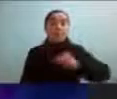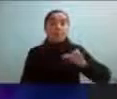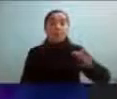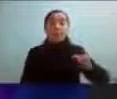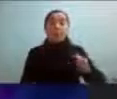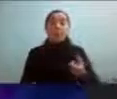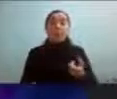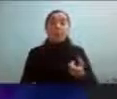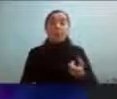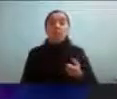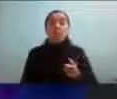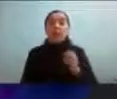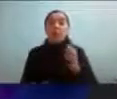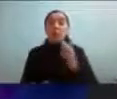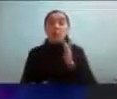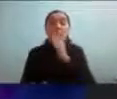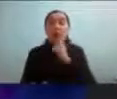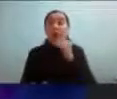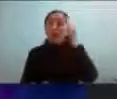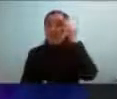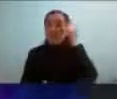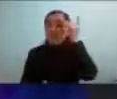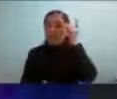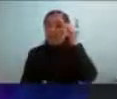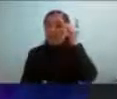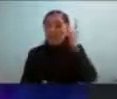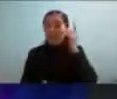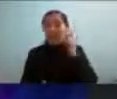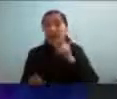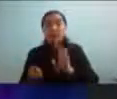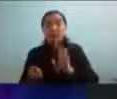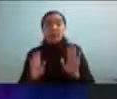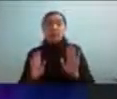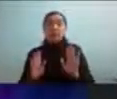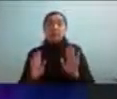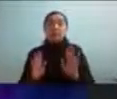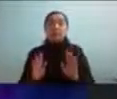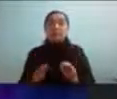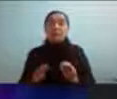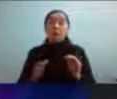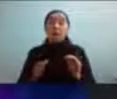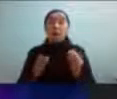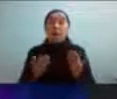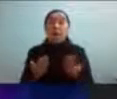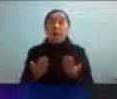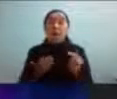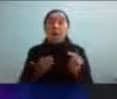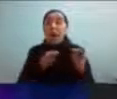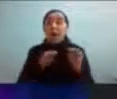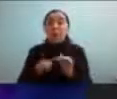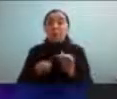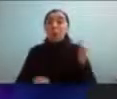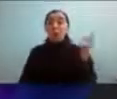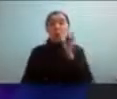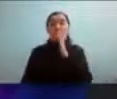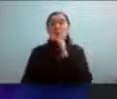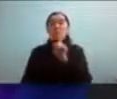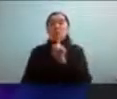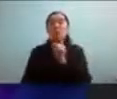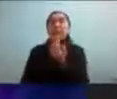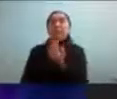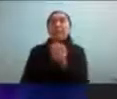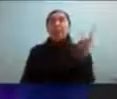no tienen discapacidad intelectual y no tienen digamos o sea altos niveles de apoyo tienen mucha autonomía y sin embargo lo social le sigue